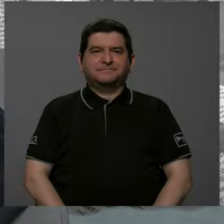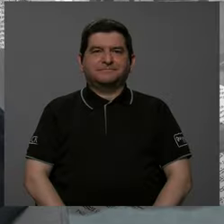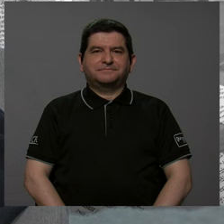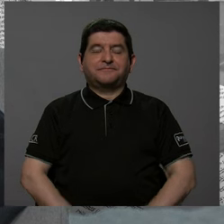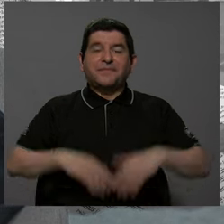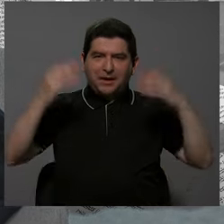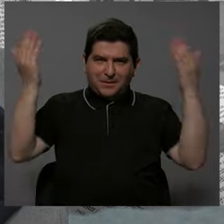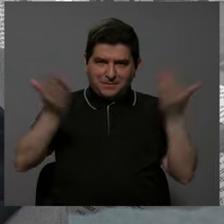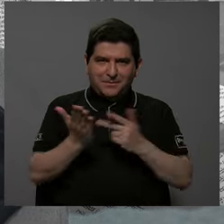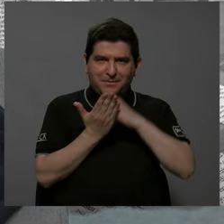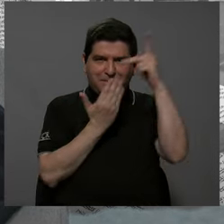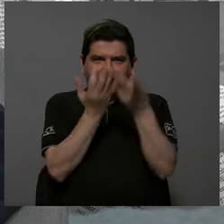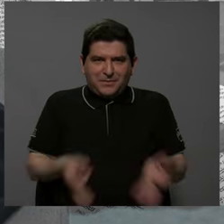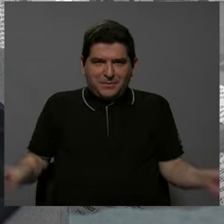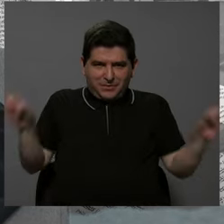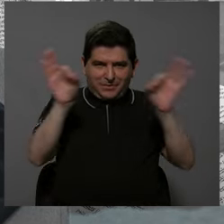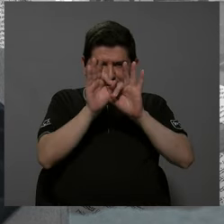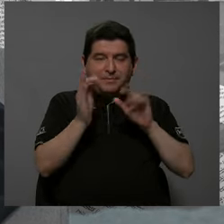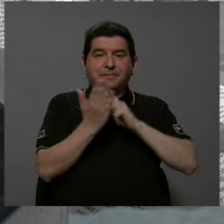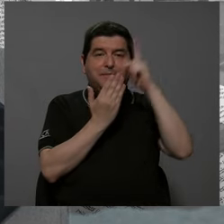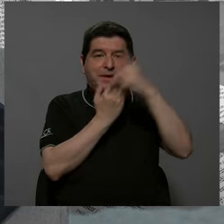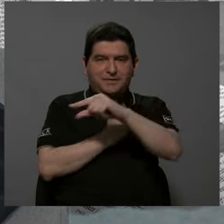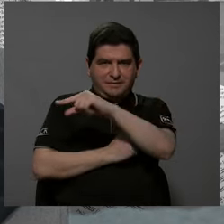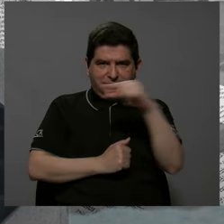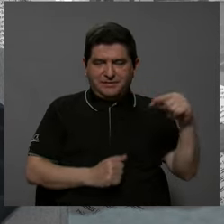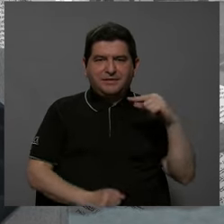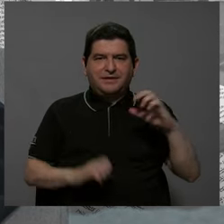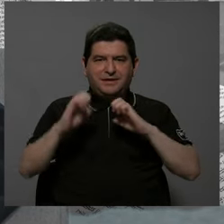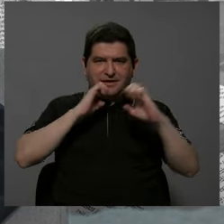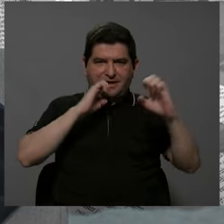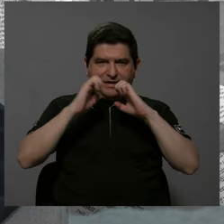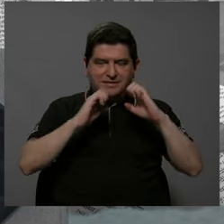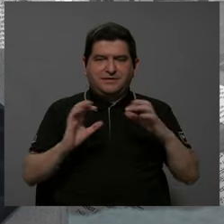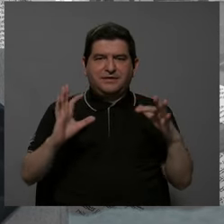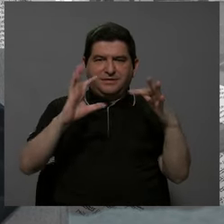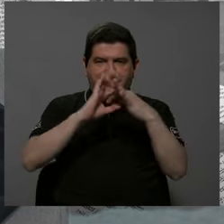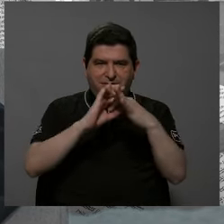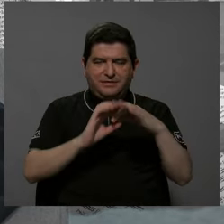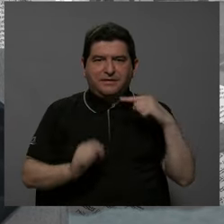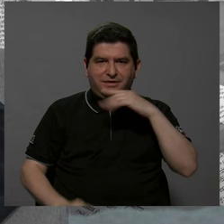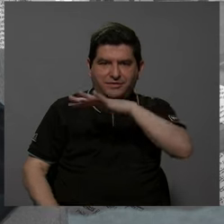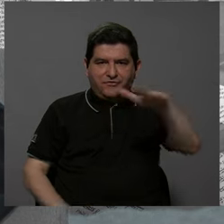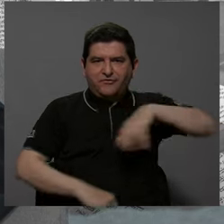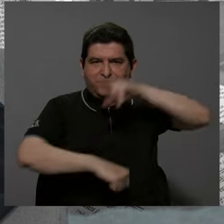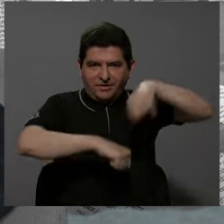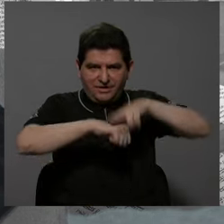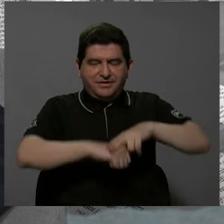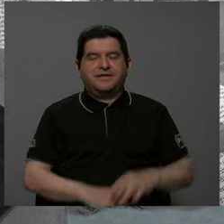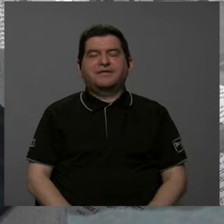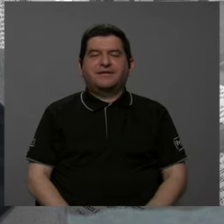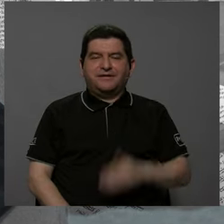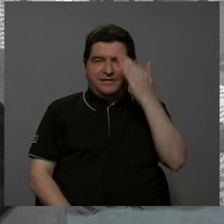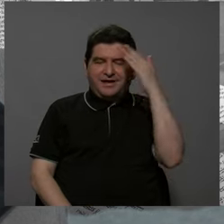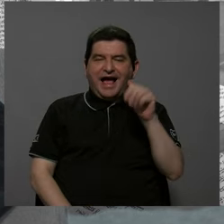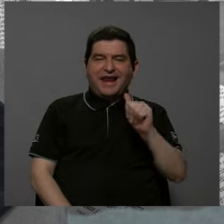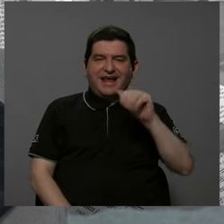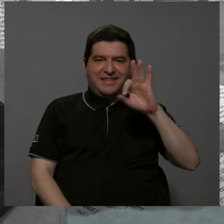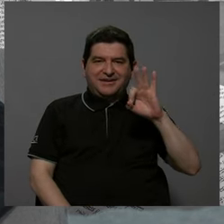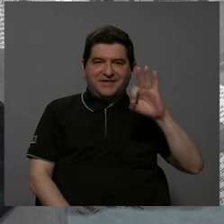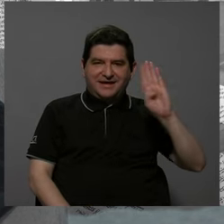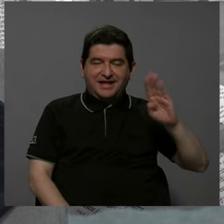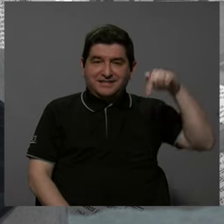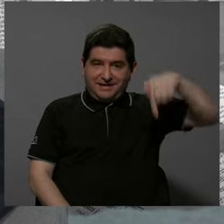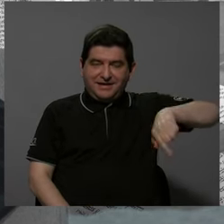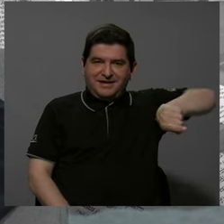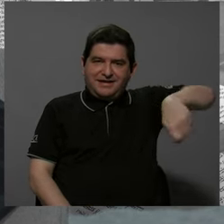Bienvenidos a Lo que importa, un programa semanal de entrevistas sobre la realidad nacional. Les saluda Alejandra Fernández Bonilla, aquí